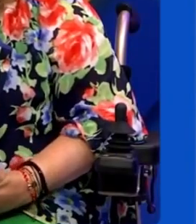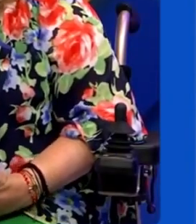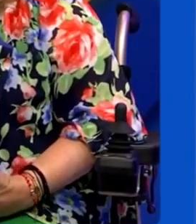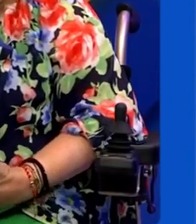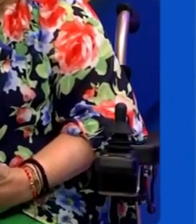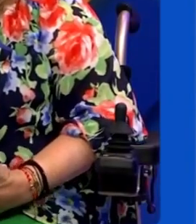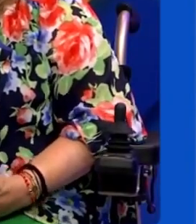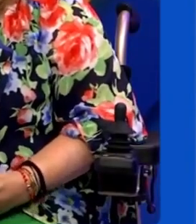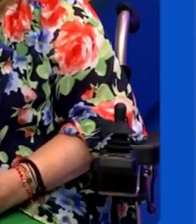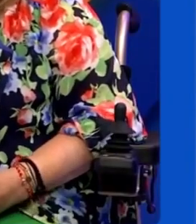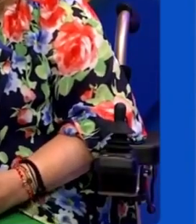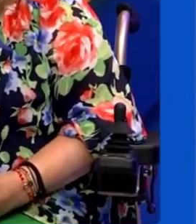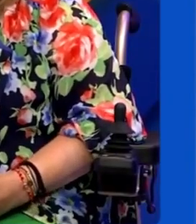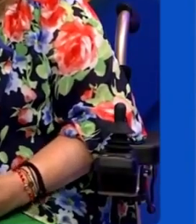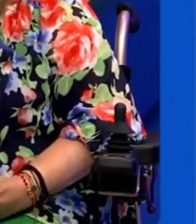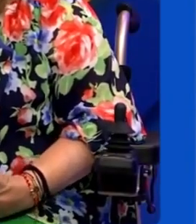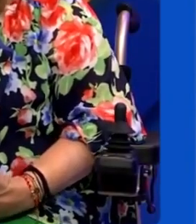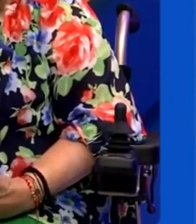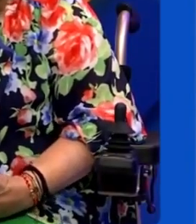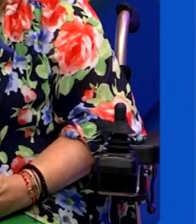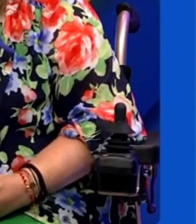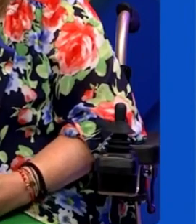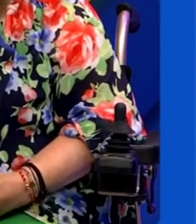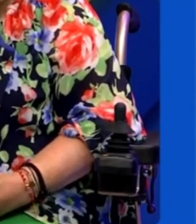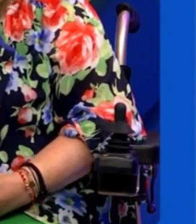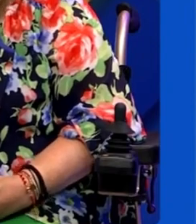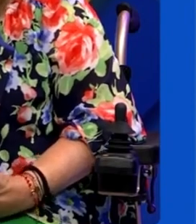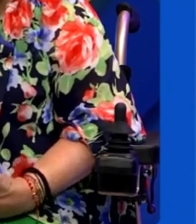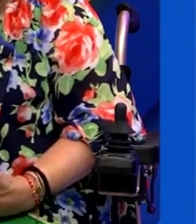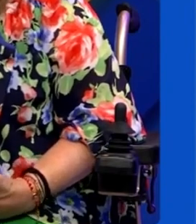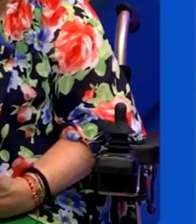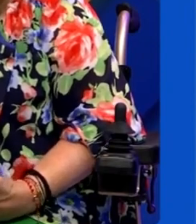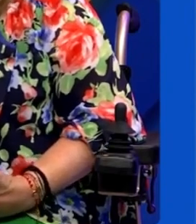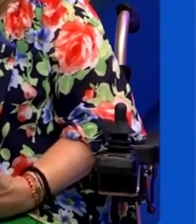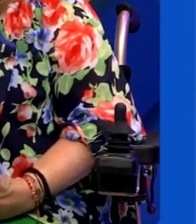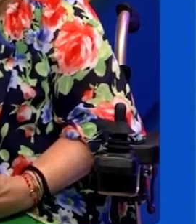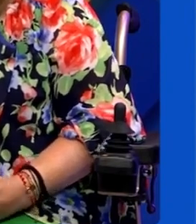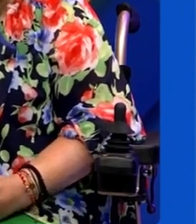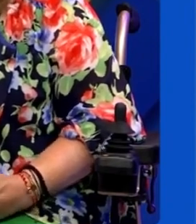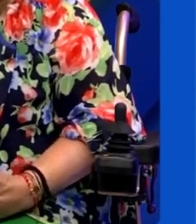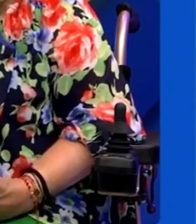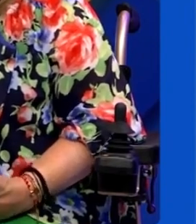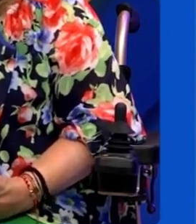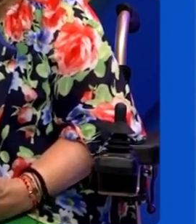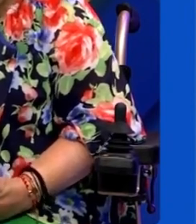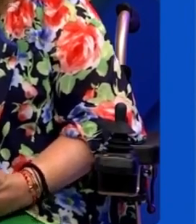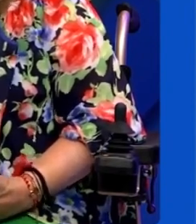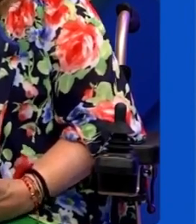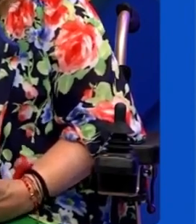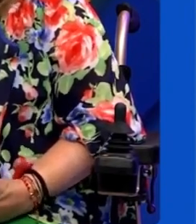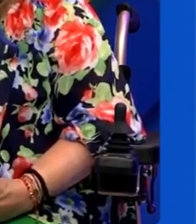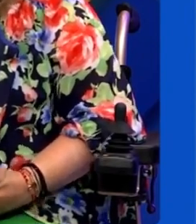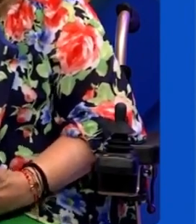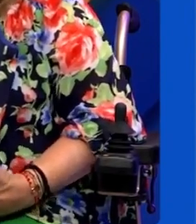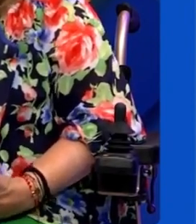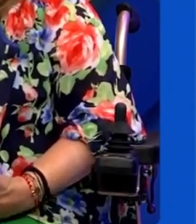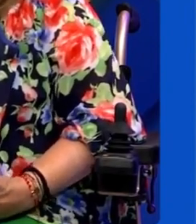Ante la incertidumbre de las sequías por el fenómeno El Niño, mantenerse informado es vital. Sigue las